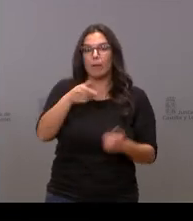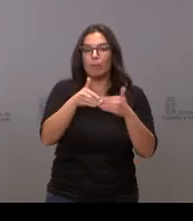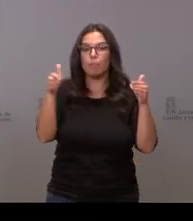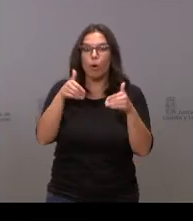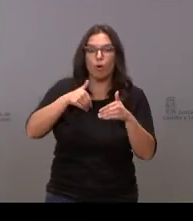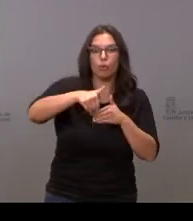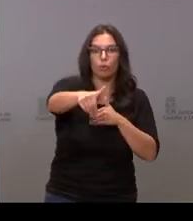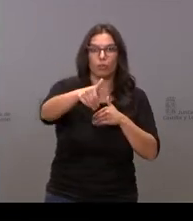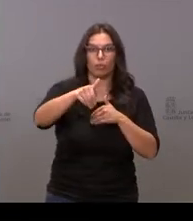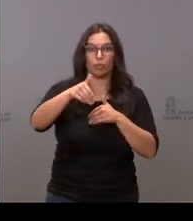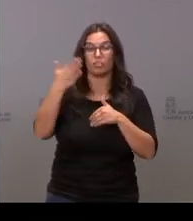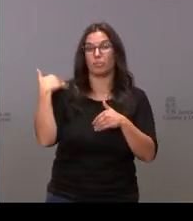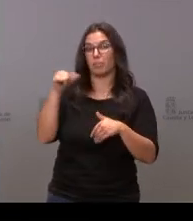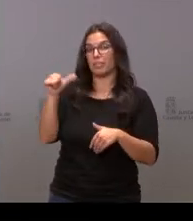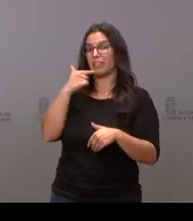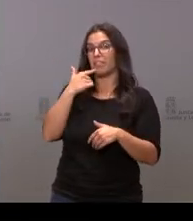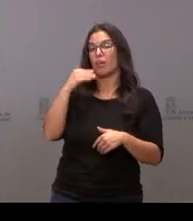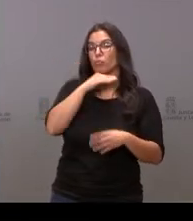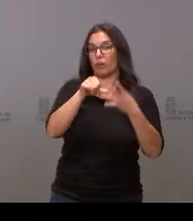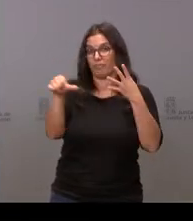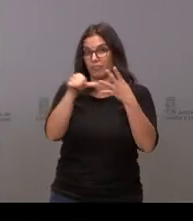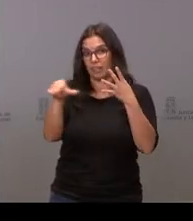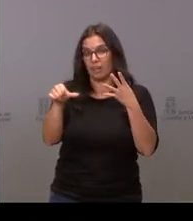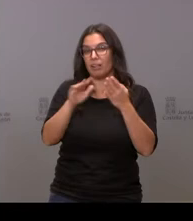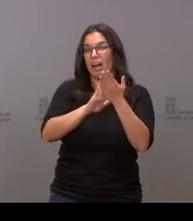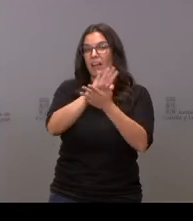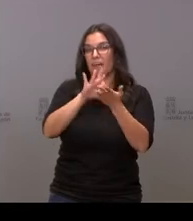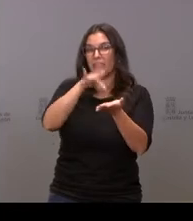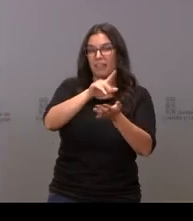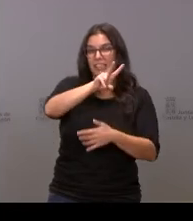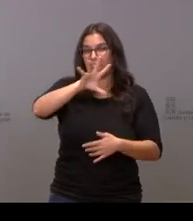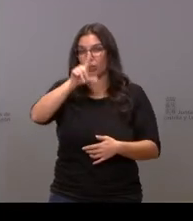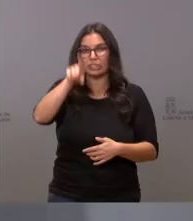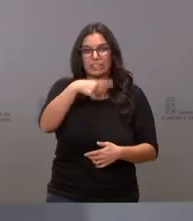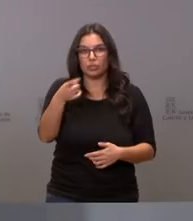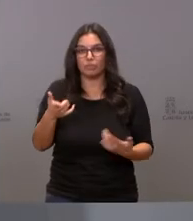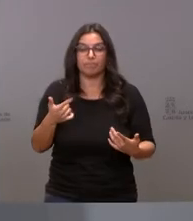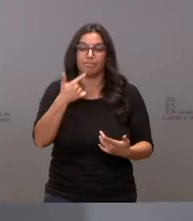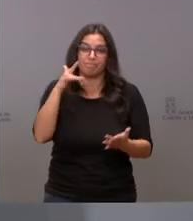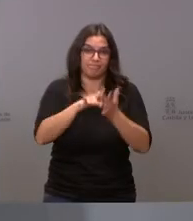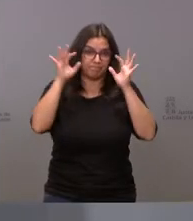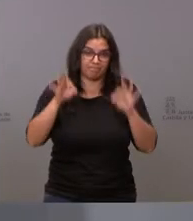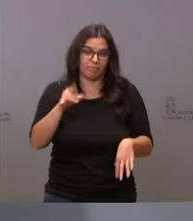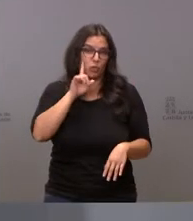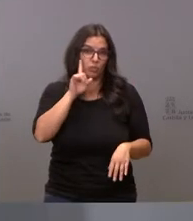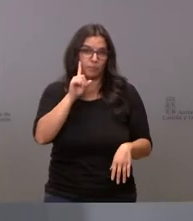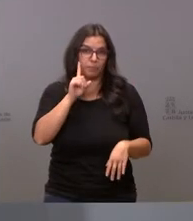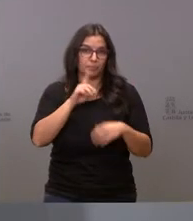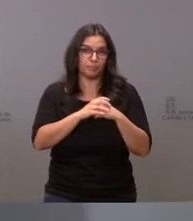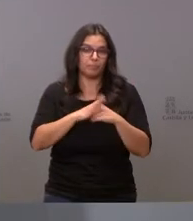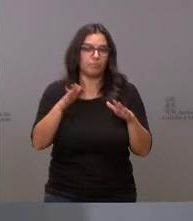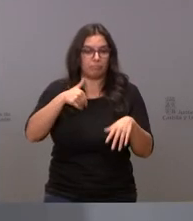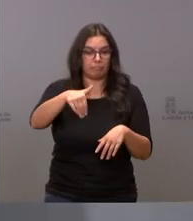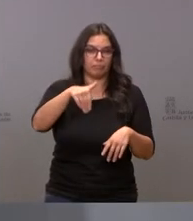a administrar la semana pasada dijeron que a finales de octubre se hablaba del día 25 No le puedo decir la fecha exacta pero se lo